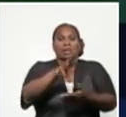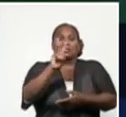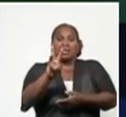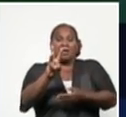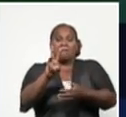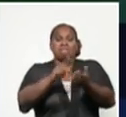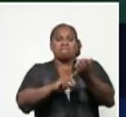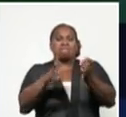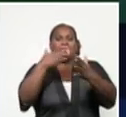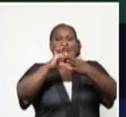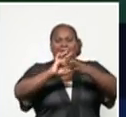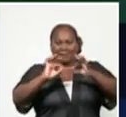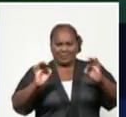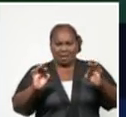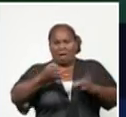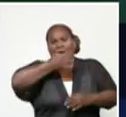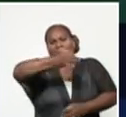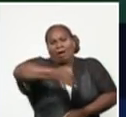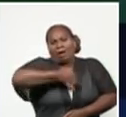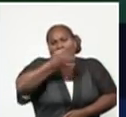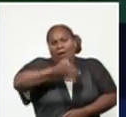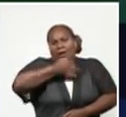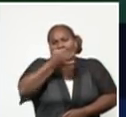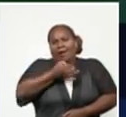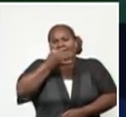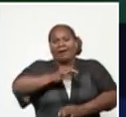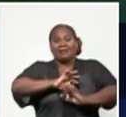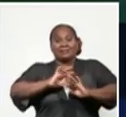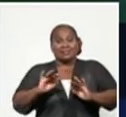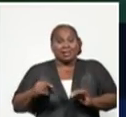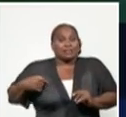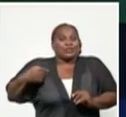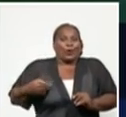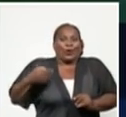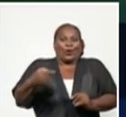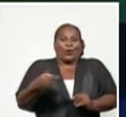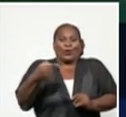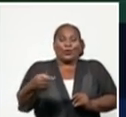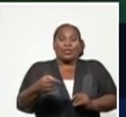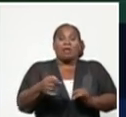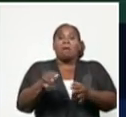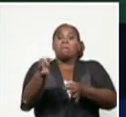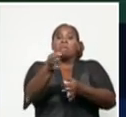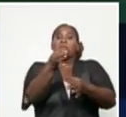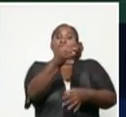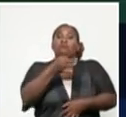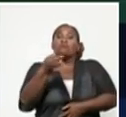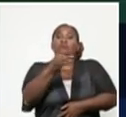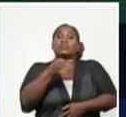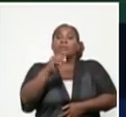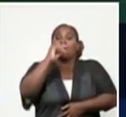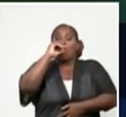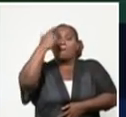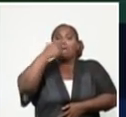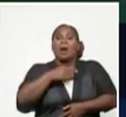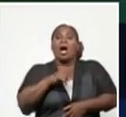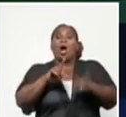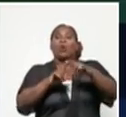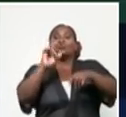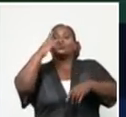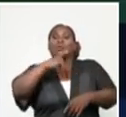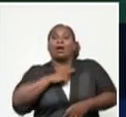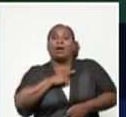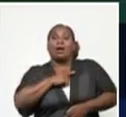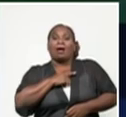Artemisa se han estado informando de manera sistemática en el municipio Bauta, en el Consejo Popular Urbano